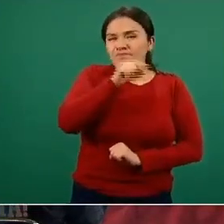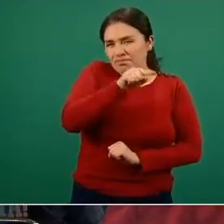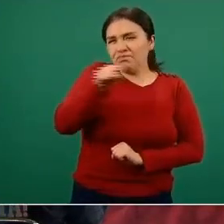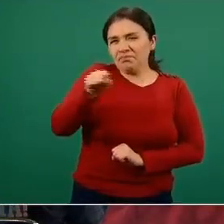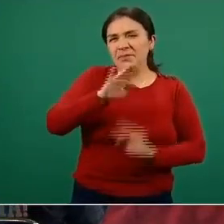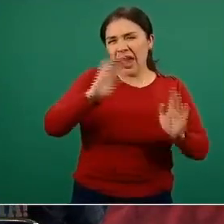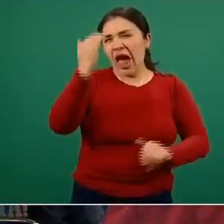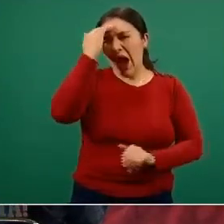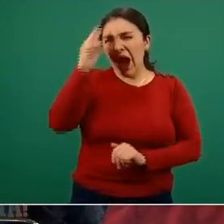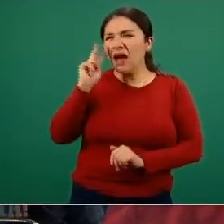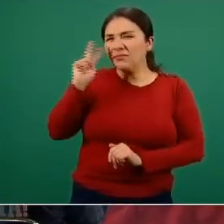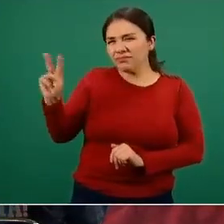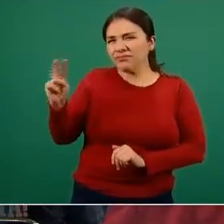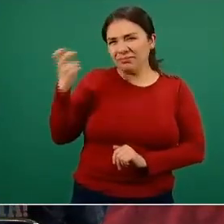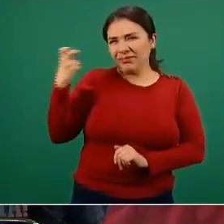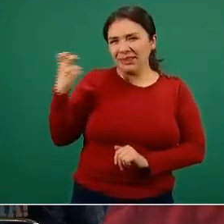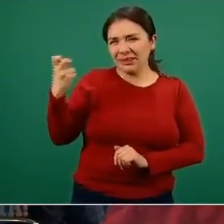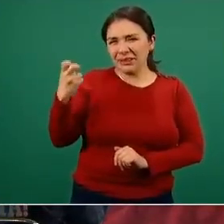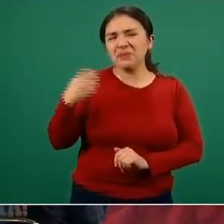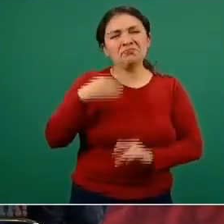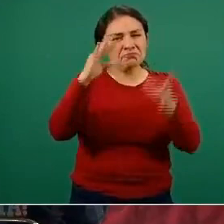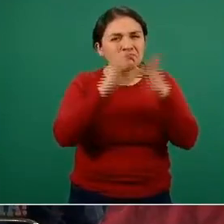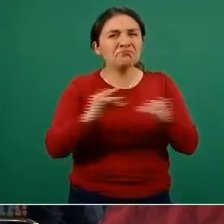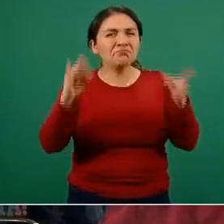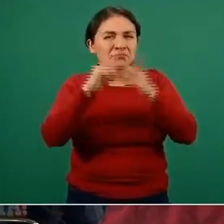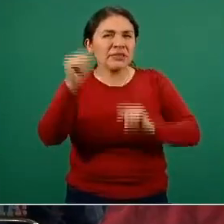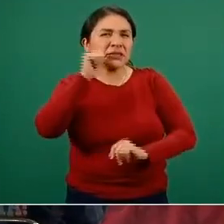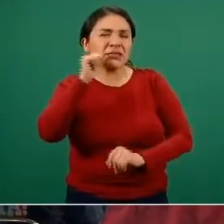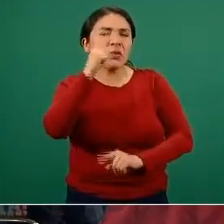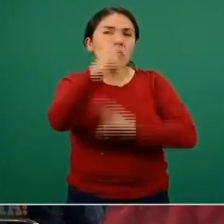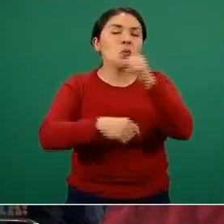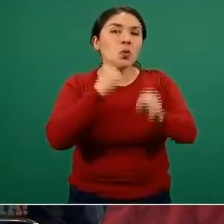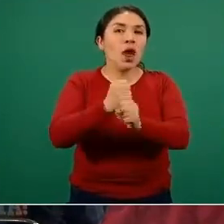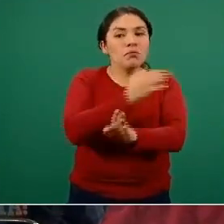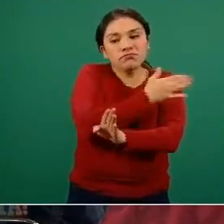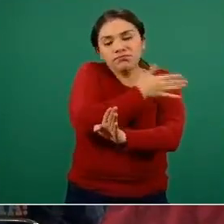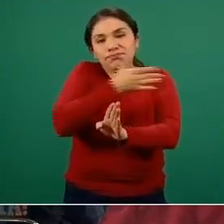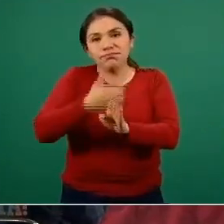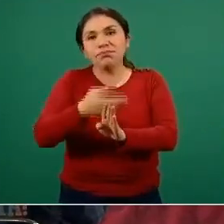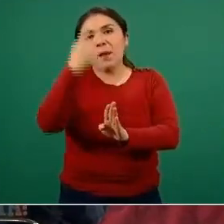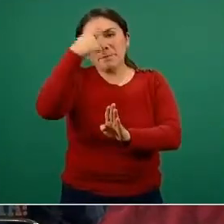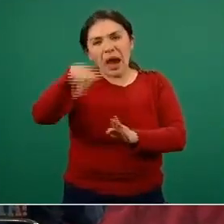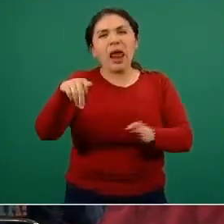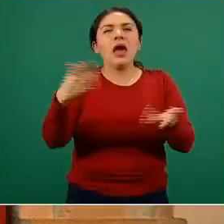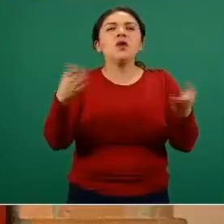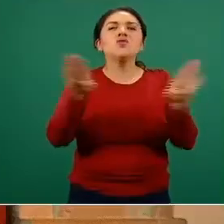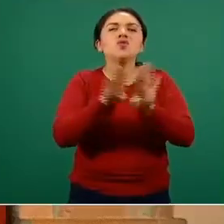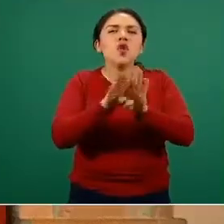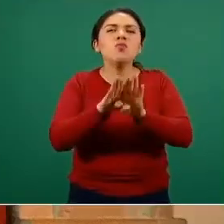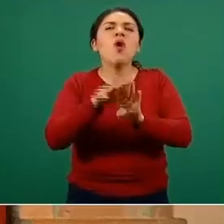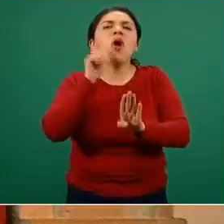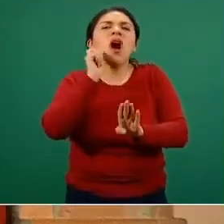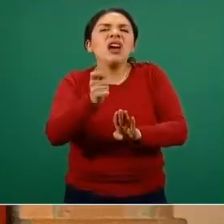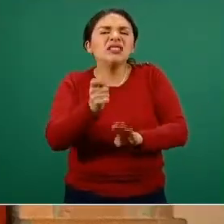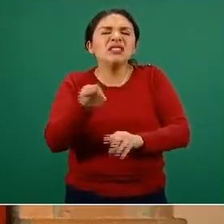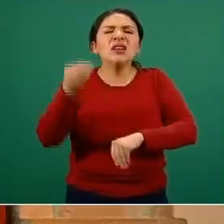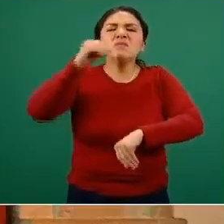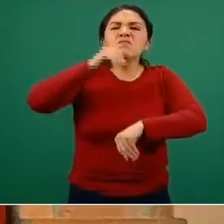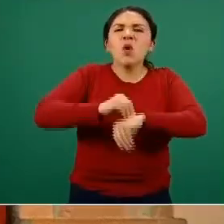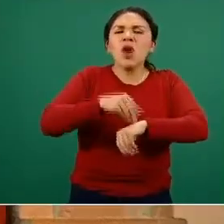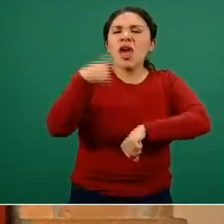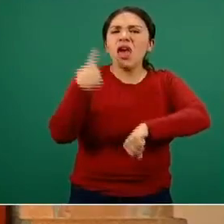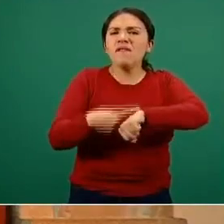conocen muy bien, lo hemos estado manejando todo el año previo para dar el seguimiento precisamente al comportamiento